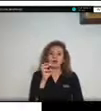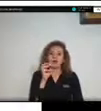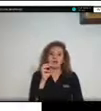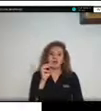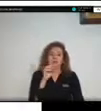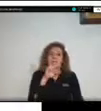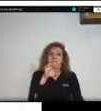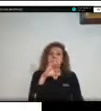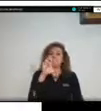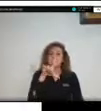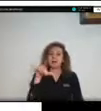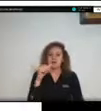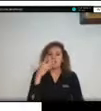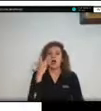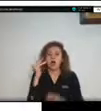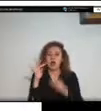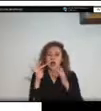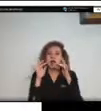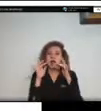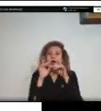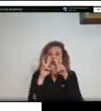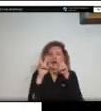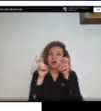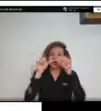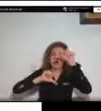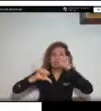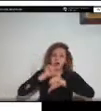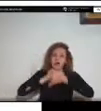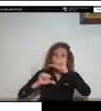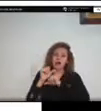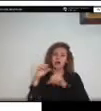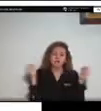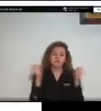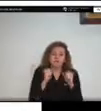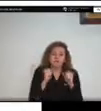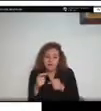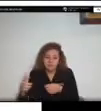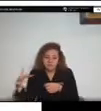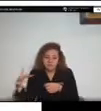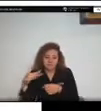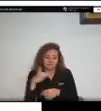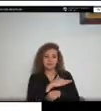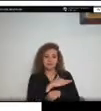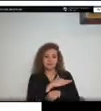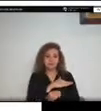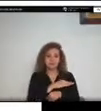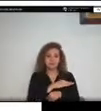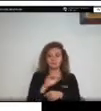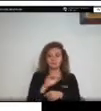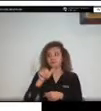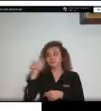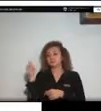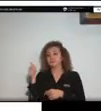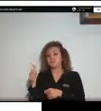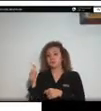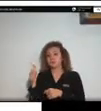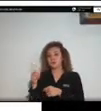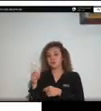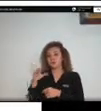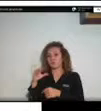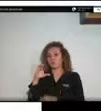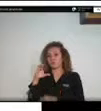refinados hacia la capital del país con un sistema como el Cañolimón Coveñas donde pasamos por zonas como el